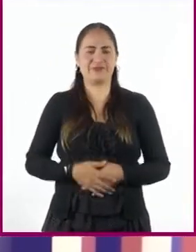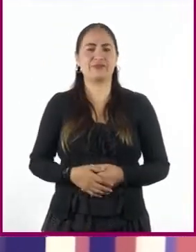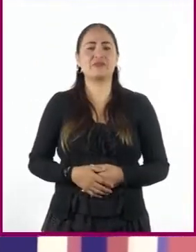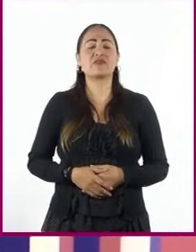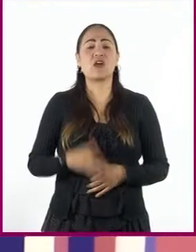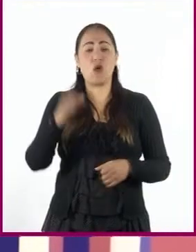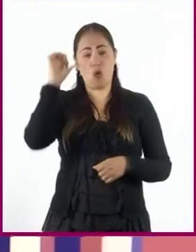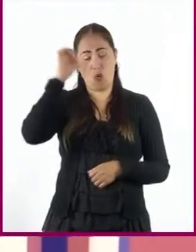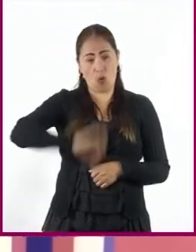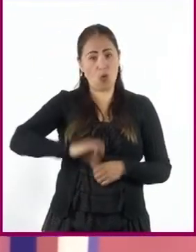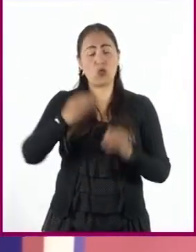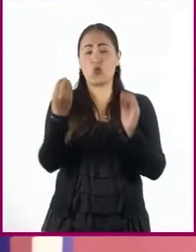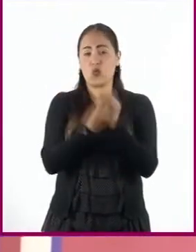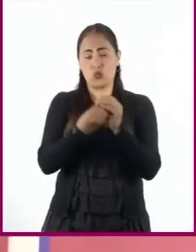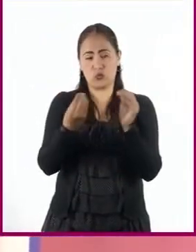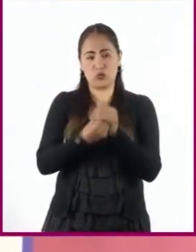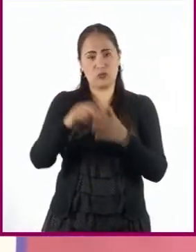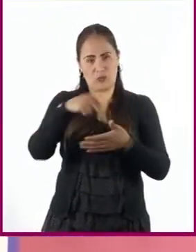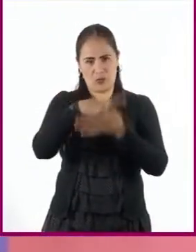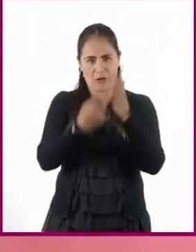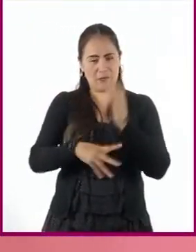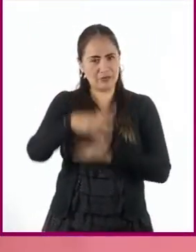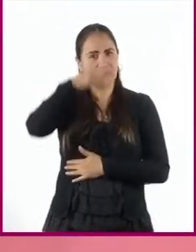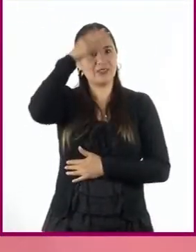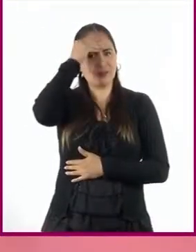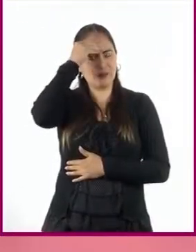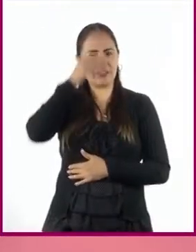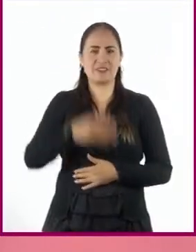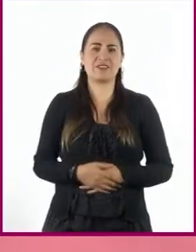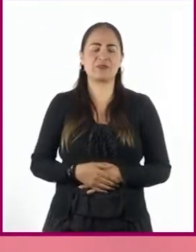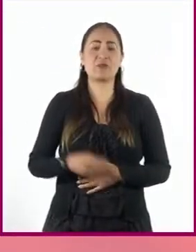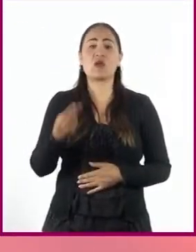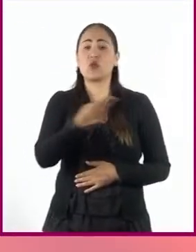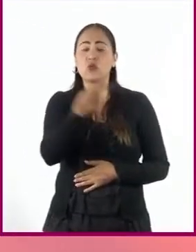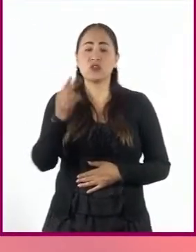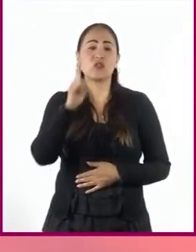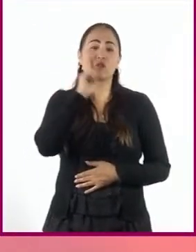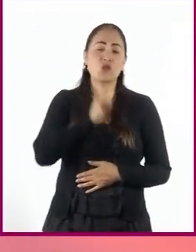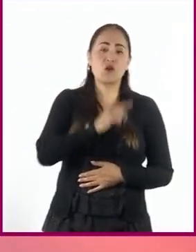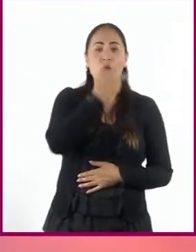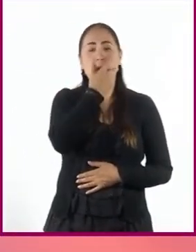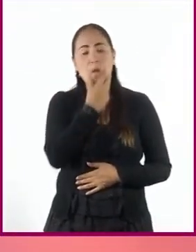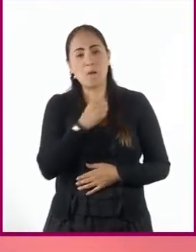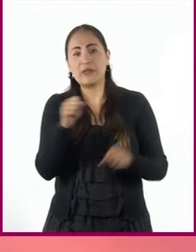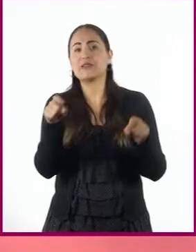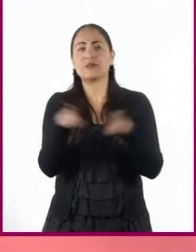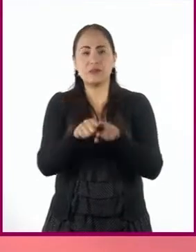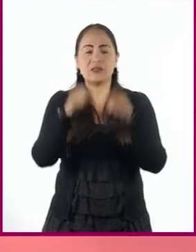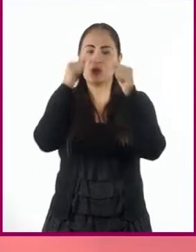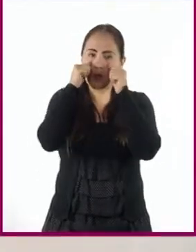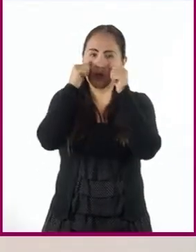a ocupar en esta sesión. Pon atención y ustedes, alumnas y alumnos, también háganlo.